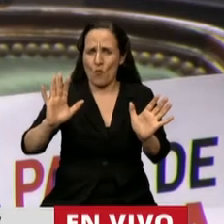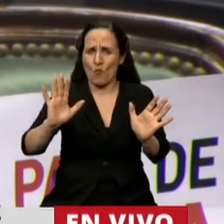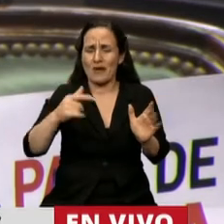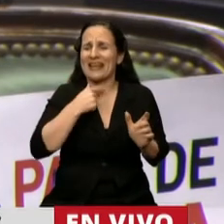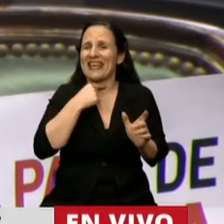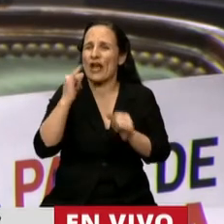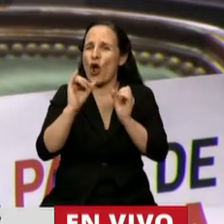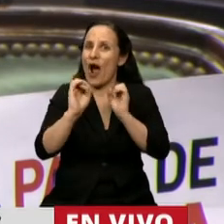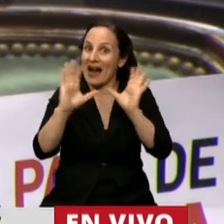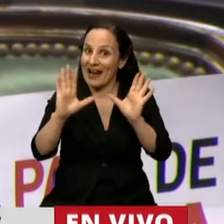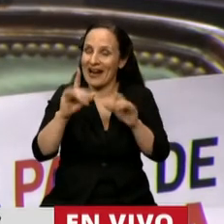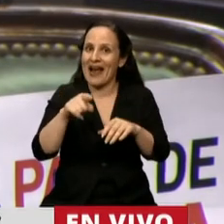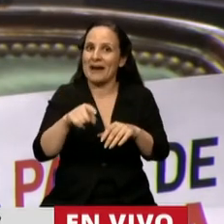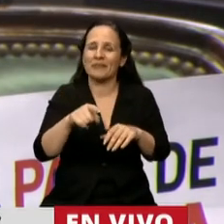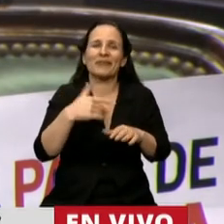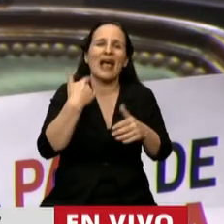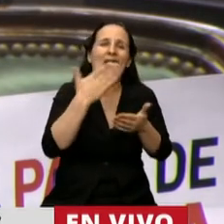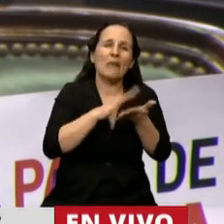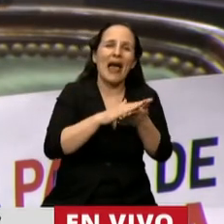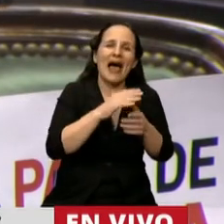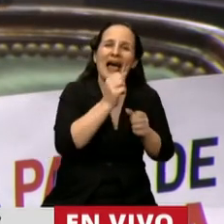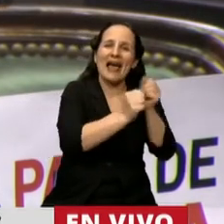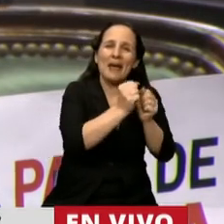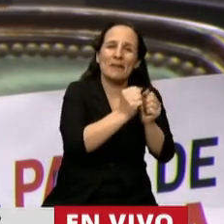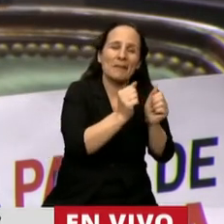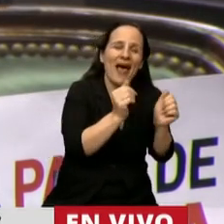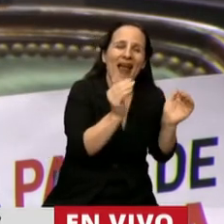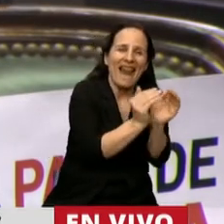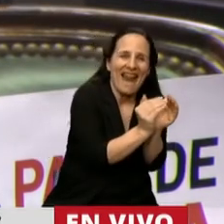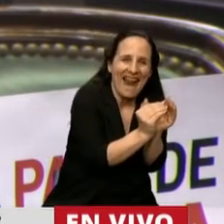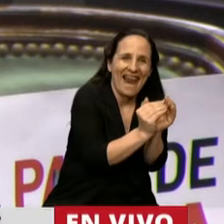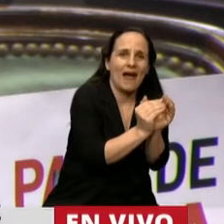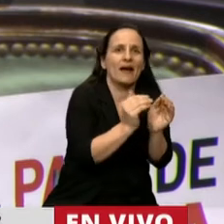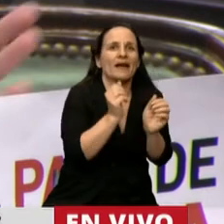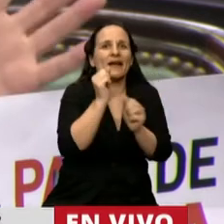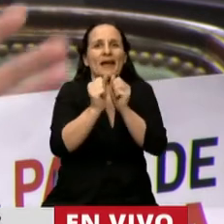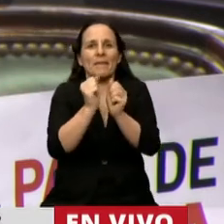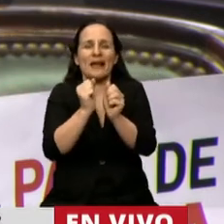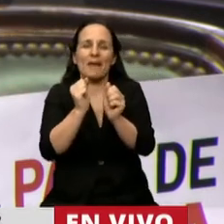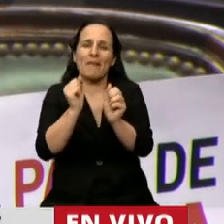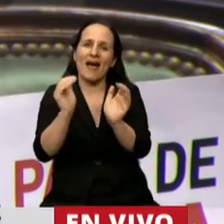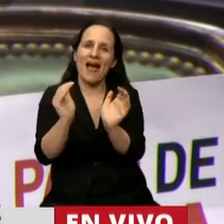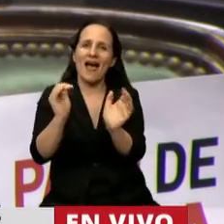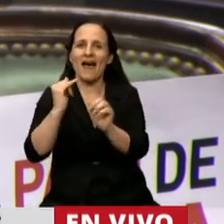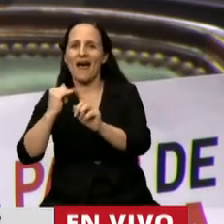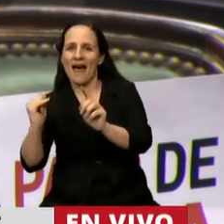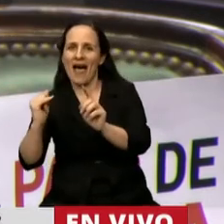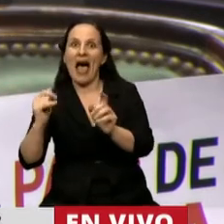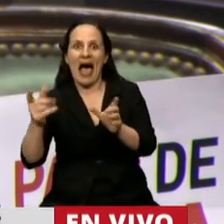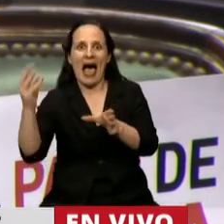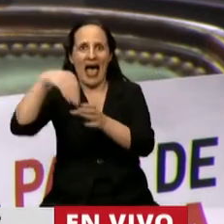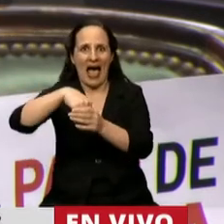Quiero aclarar que cuando se habla de micropyme es una cosa, cuando se habla de pyme, allí entran muchas empresas